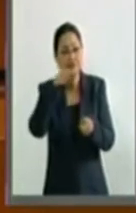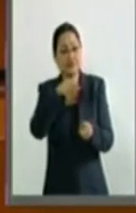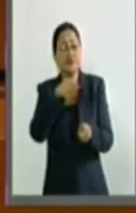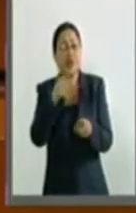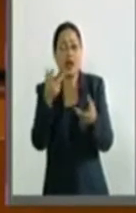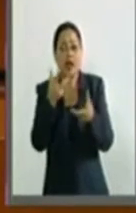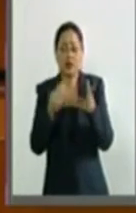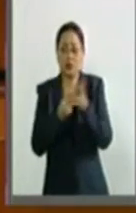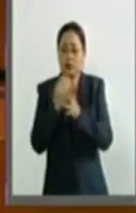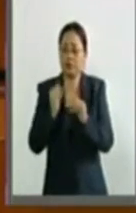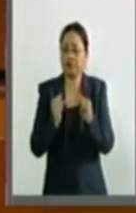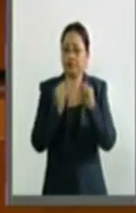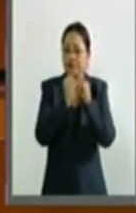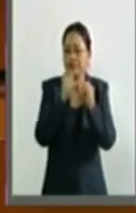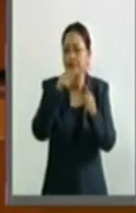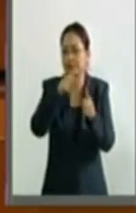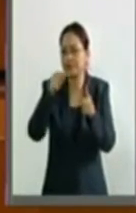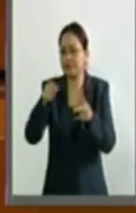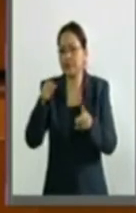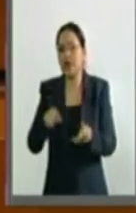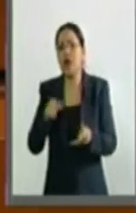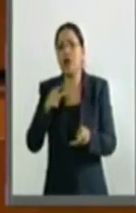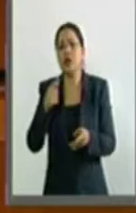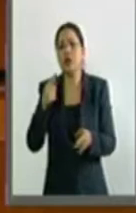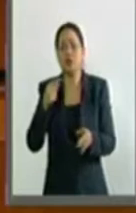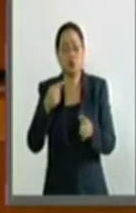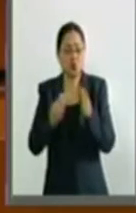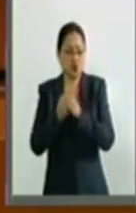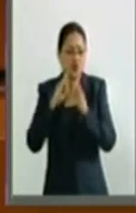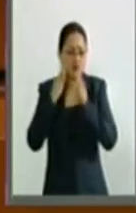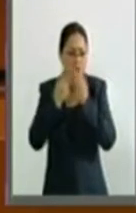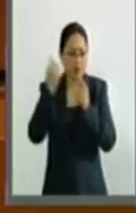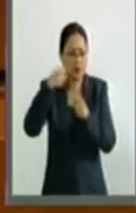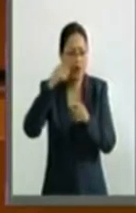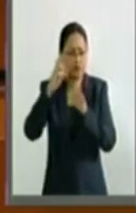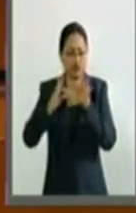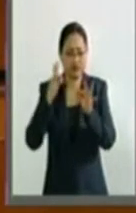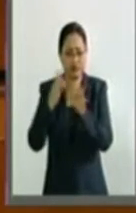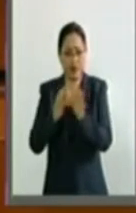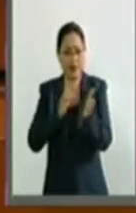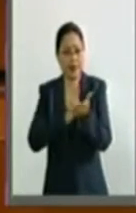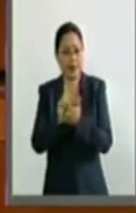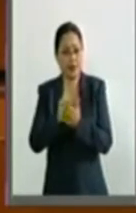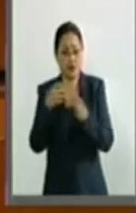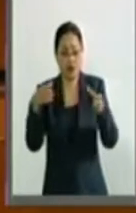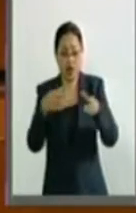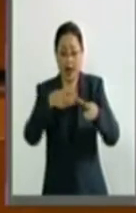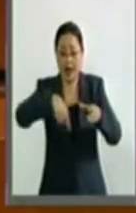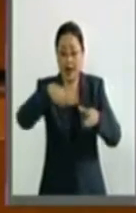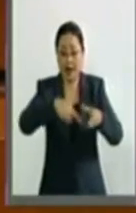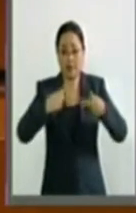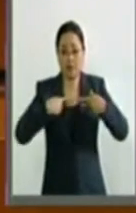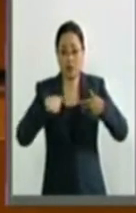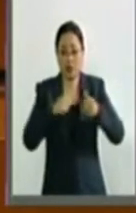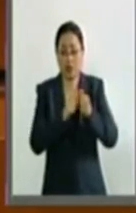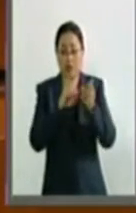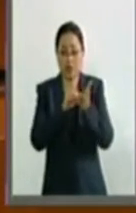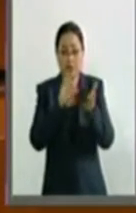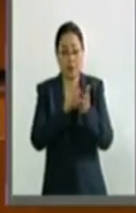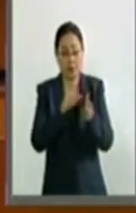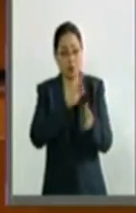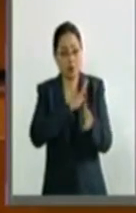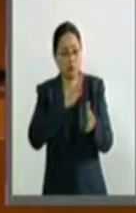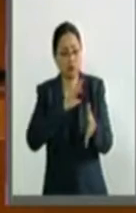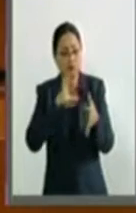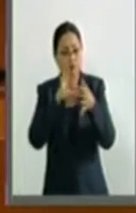crear las instituciones y mecanismos a fin de garantizar los derechos de este sector poblacional y contribuir